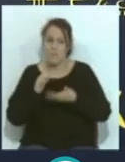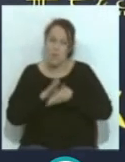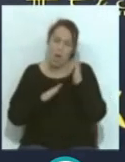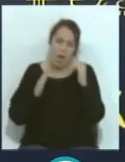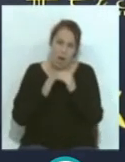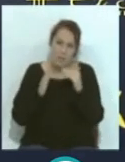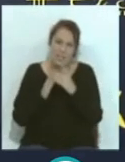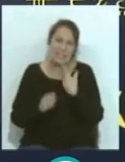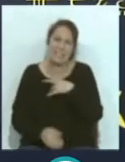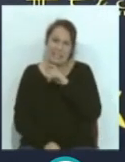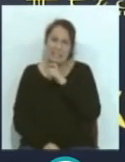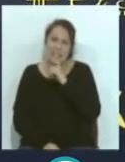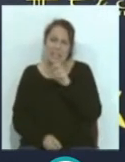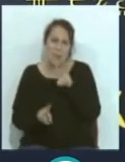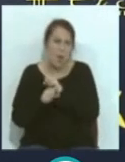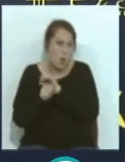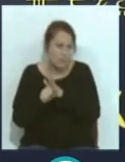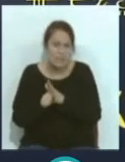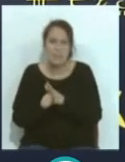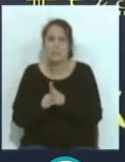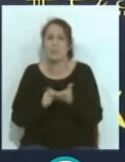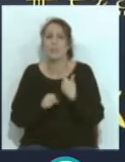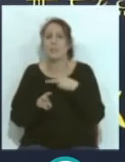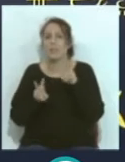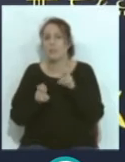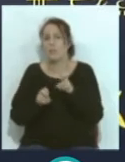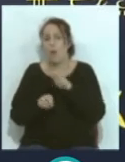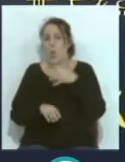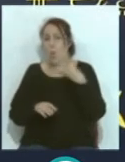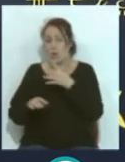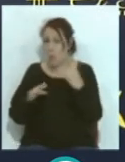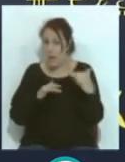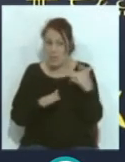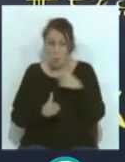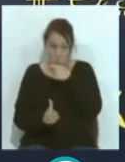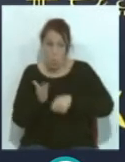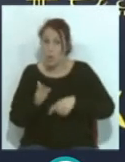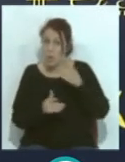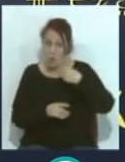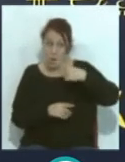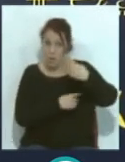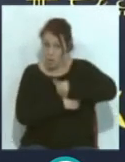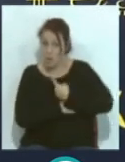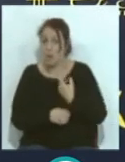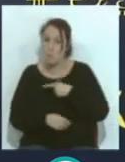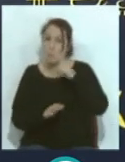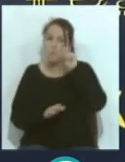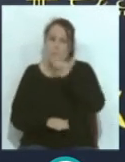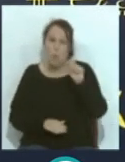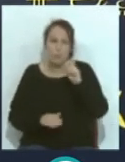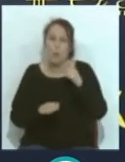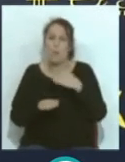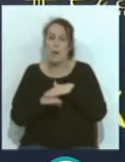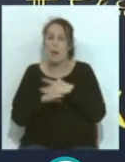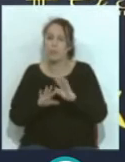y es complicado. O el COVID, la sanción de cuatro partidos aquella que me pusieron, los puntos para salvarnos.